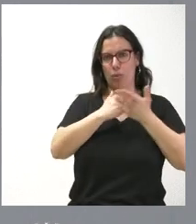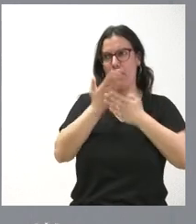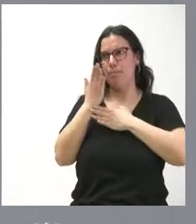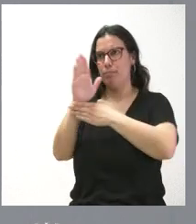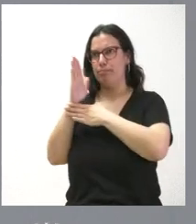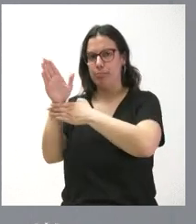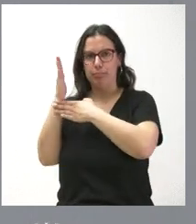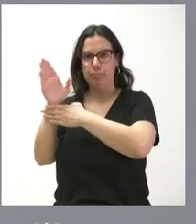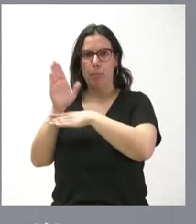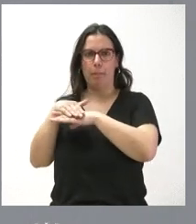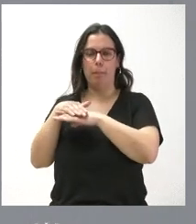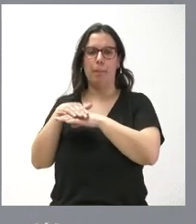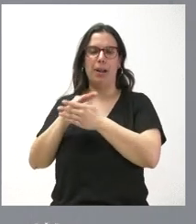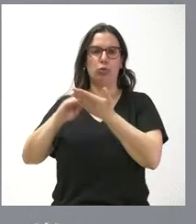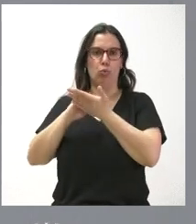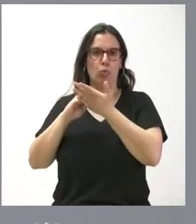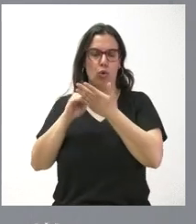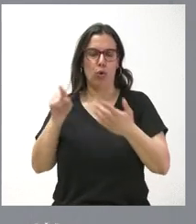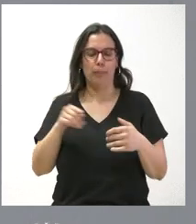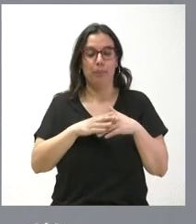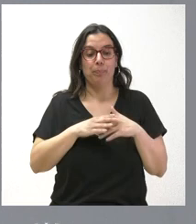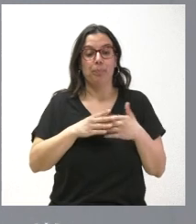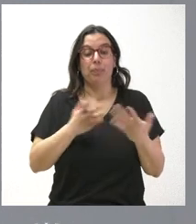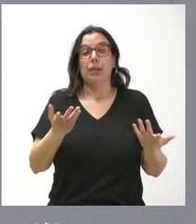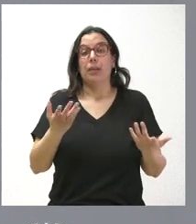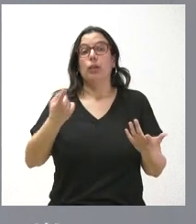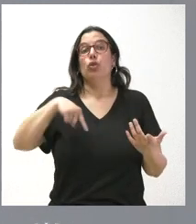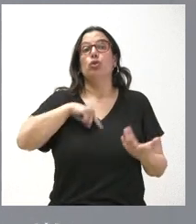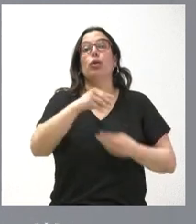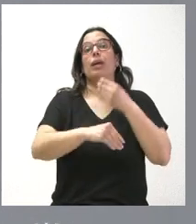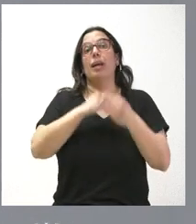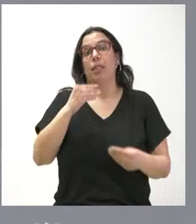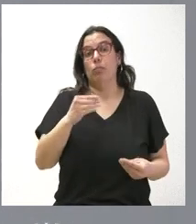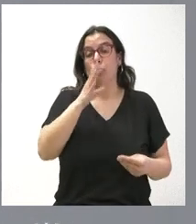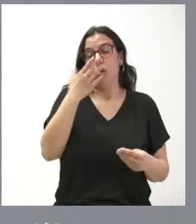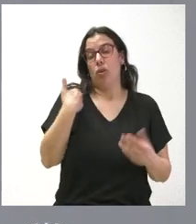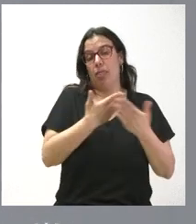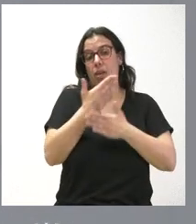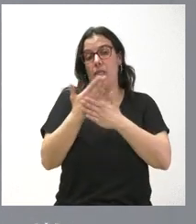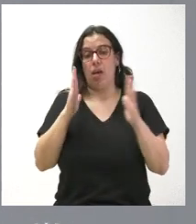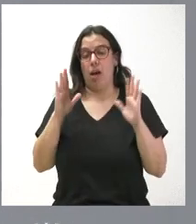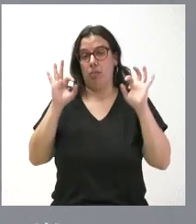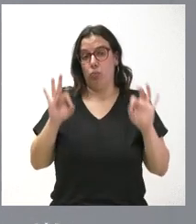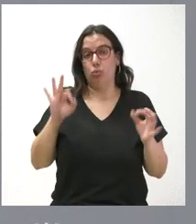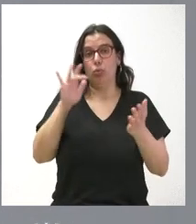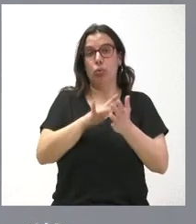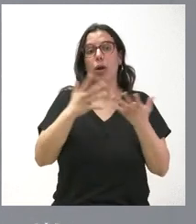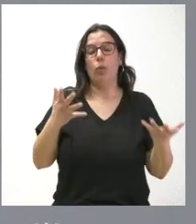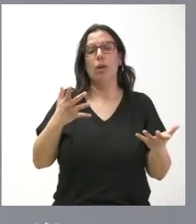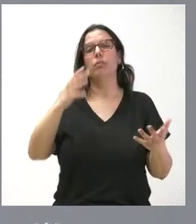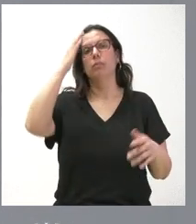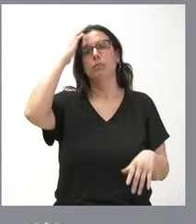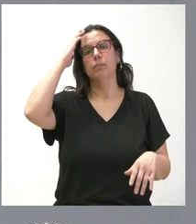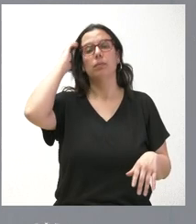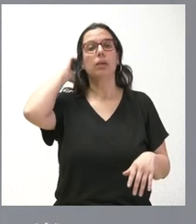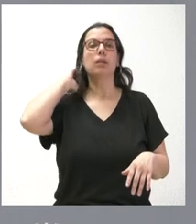profesionales sanitarios en España. Entre tanto, nosotros, ¿qué estamos haciendo hoy estos días? Se está produciendo la incorporación